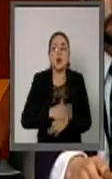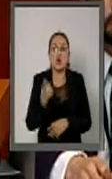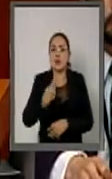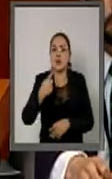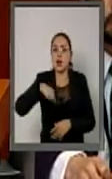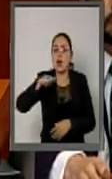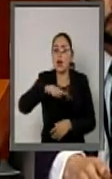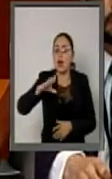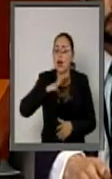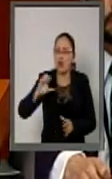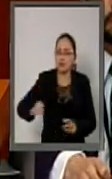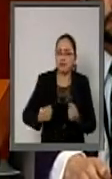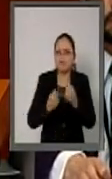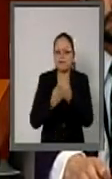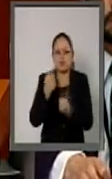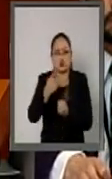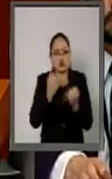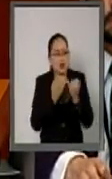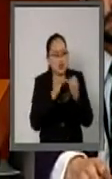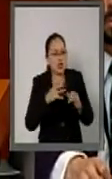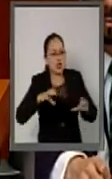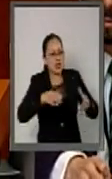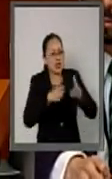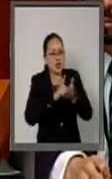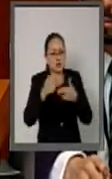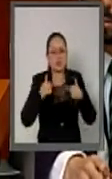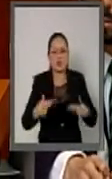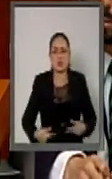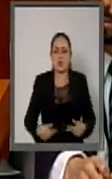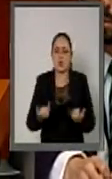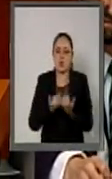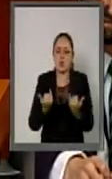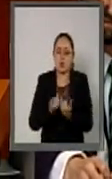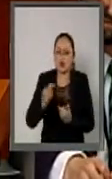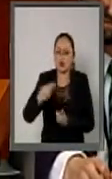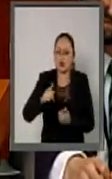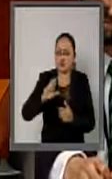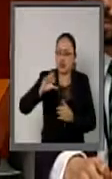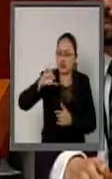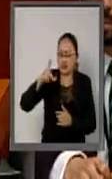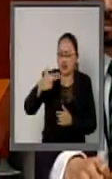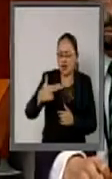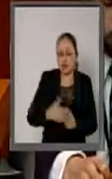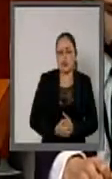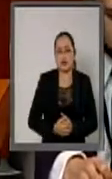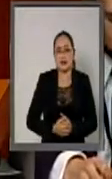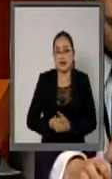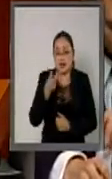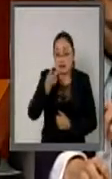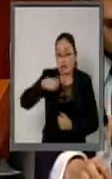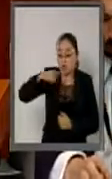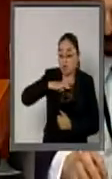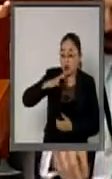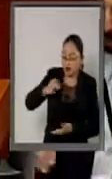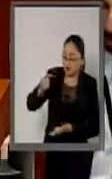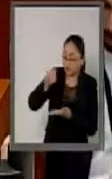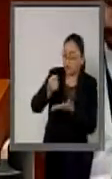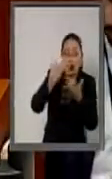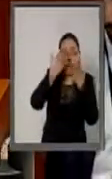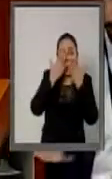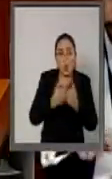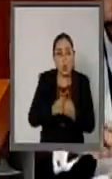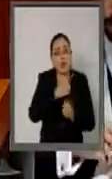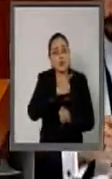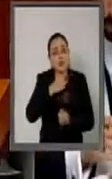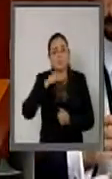la autonomía de la Comisión de Derechos Humanos y la Corte de Derechos Humanos. Una comisión que no tiene presupuesto, que tiene que estar